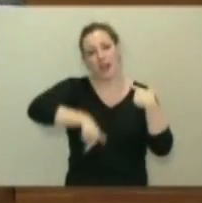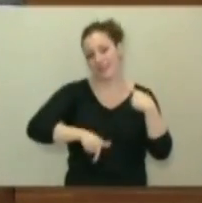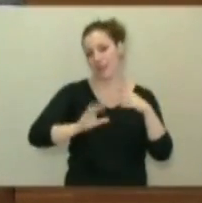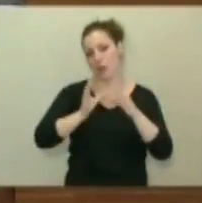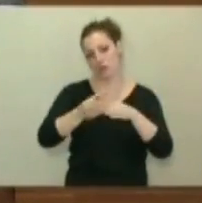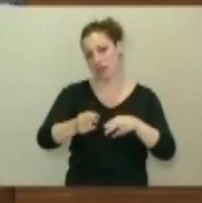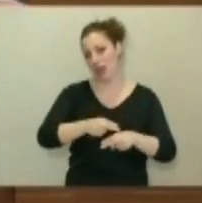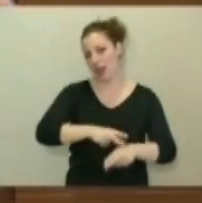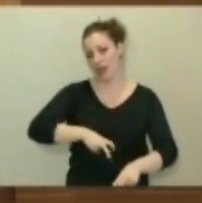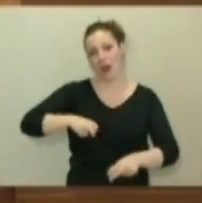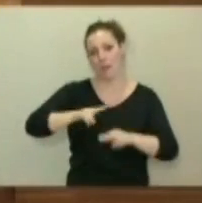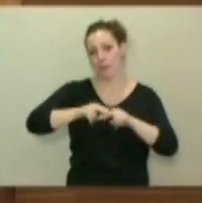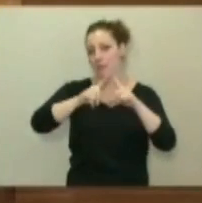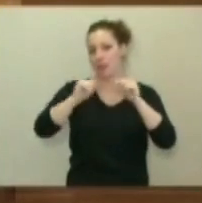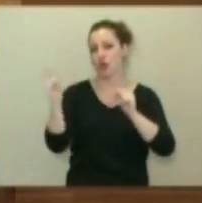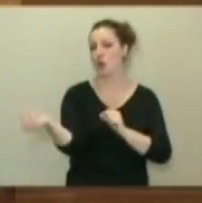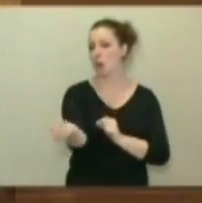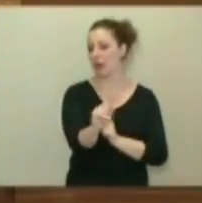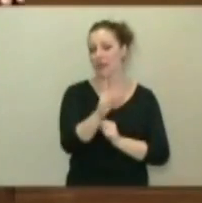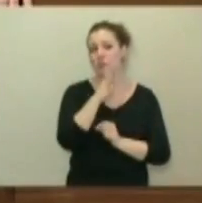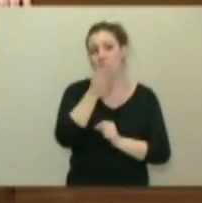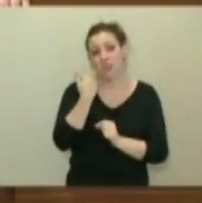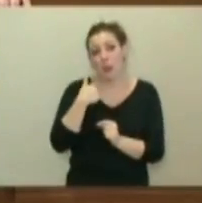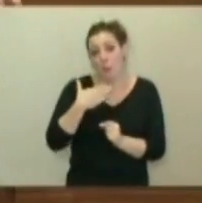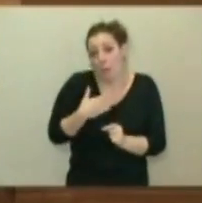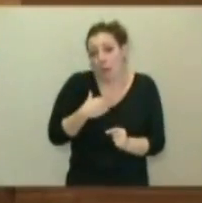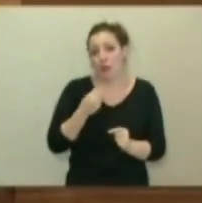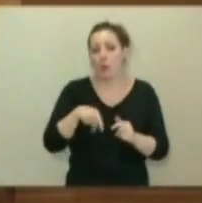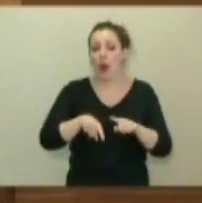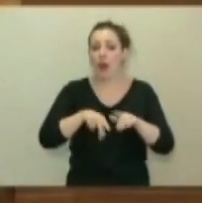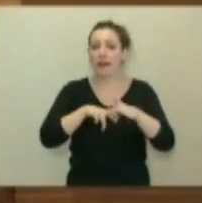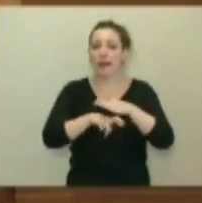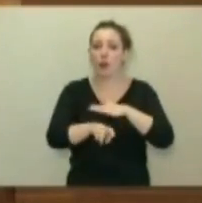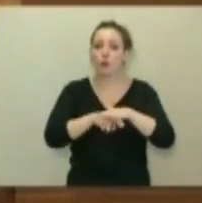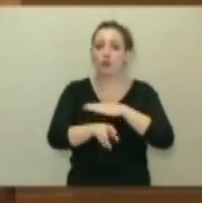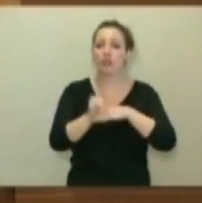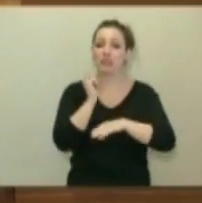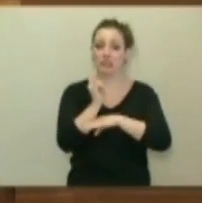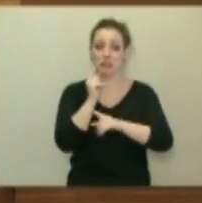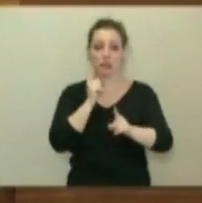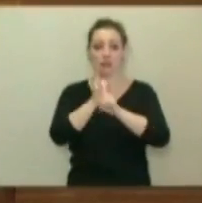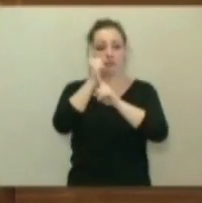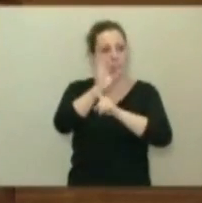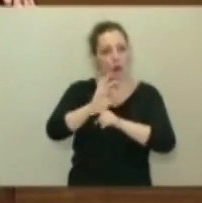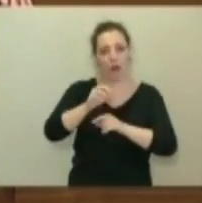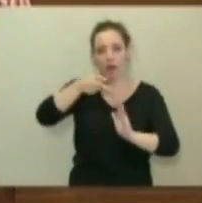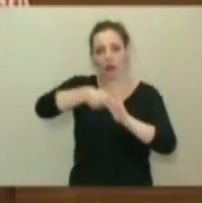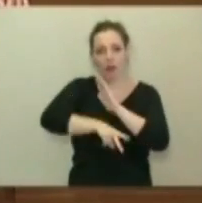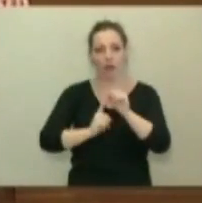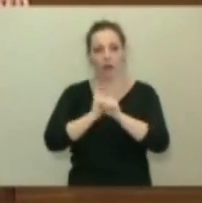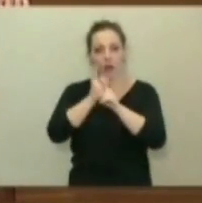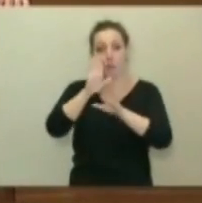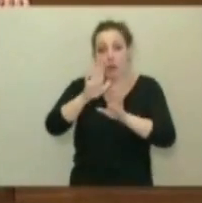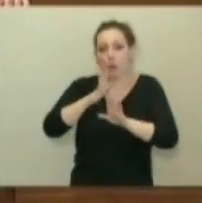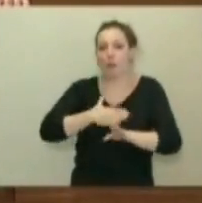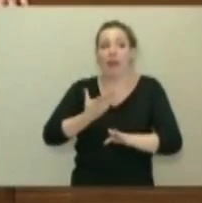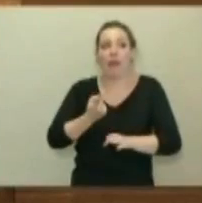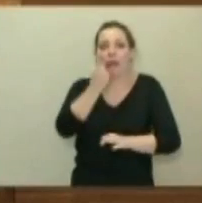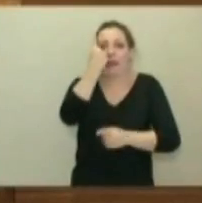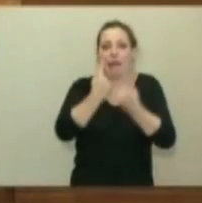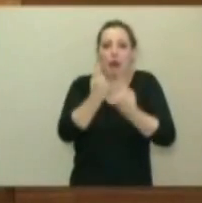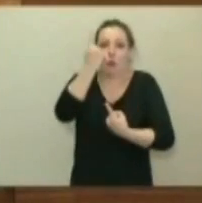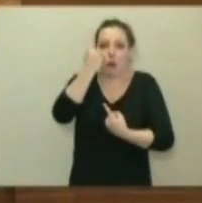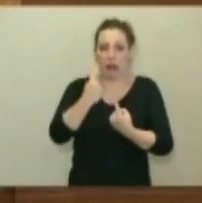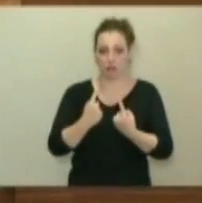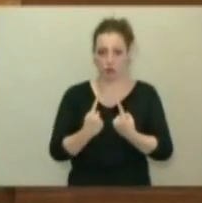de a lo mejor sí se considere algún recurso de inconstitucionalidad contra alguna norma. Pero, bueno, podría darse algún caso de algún tipo de legitimidad.